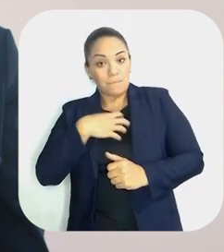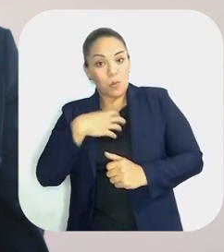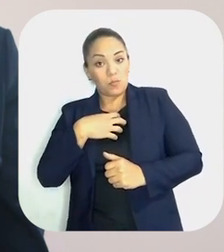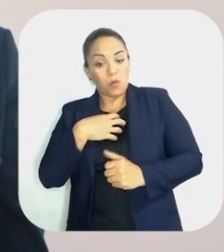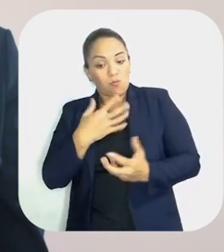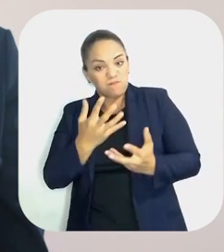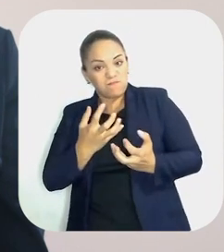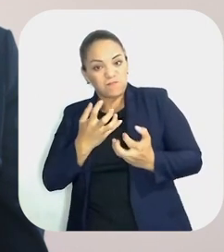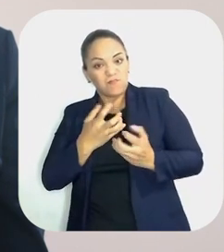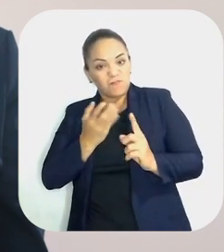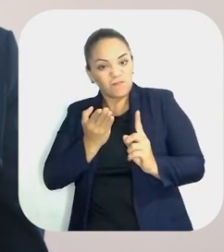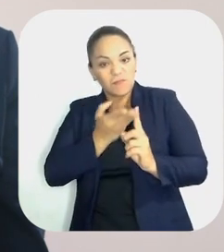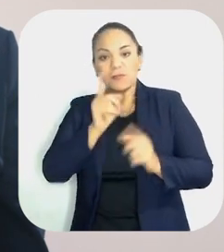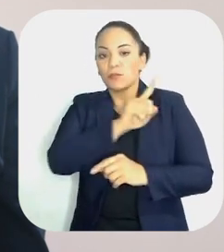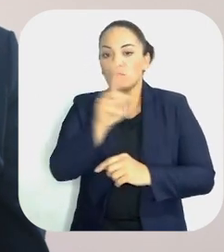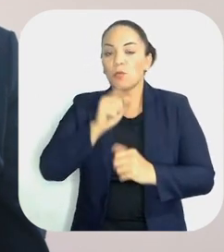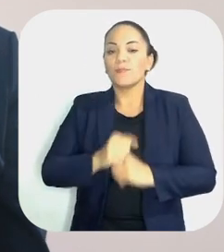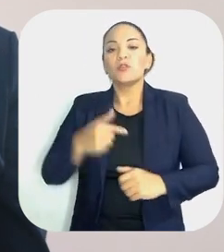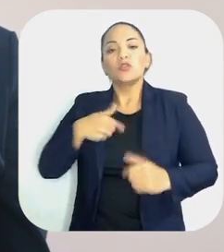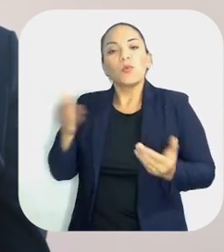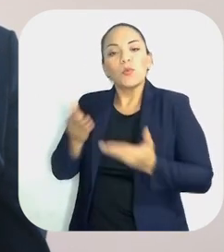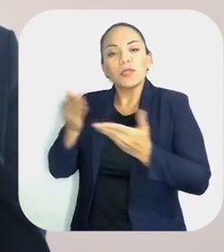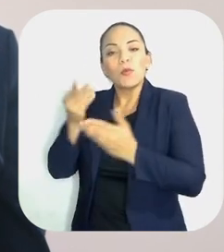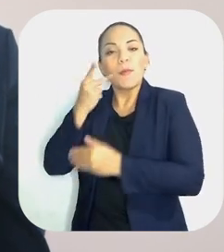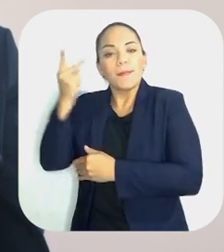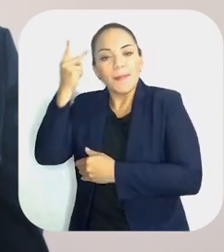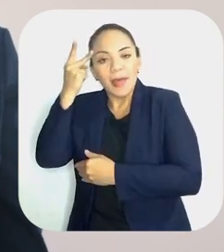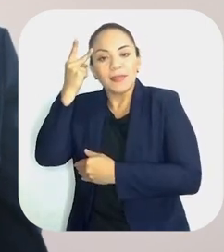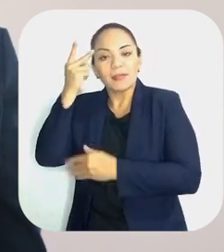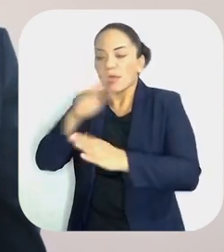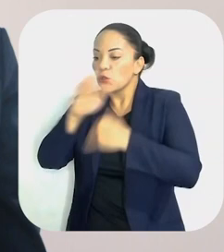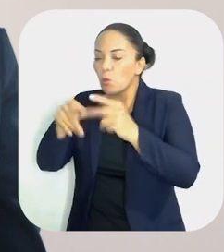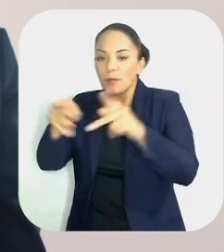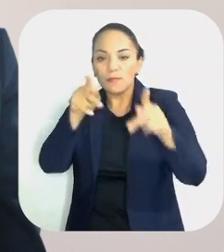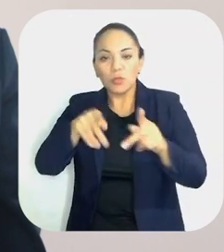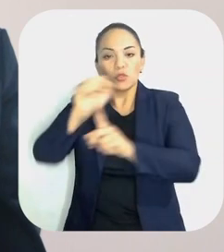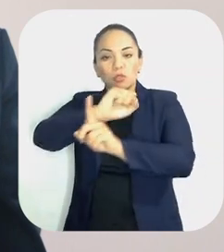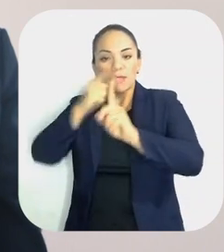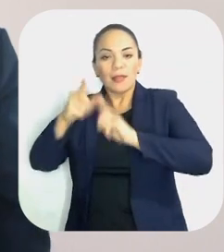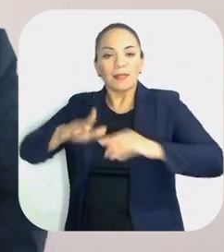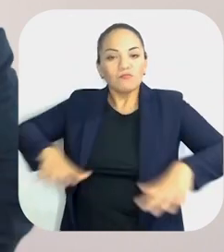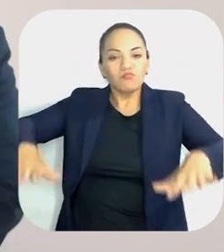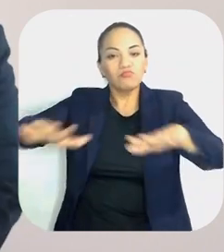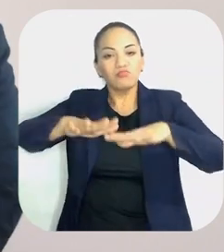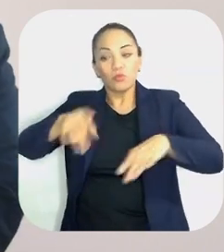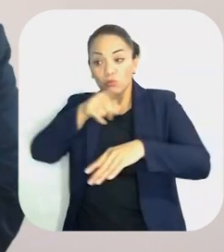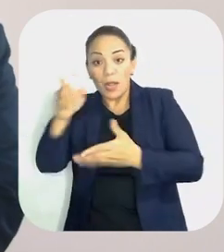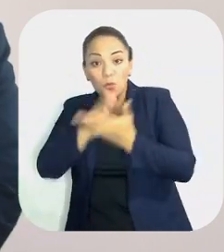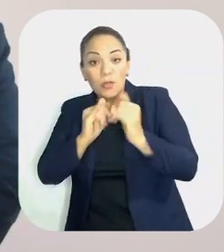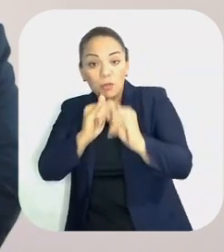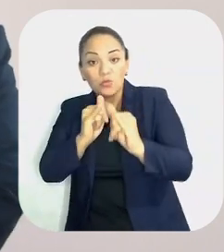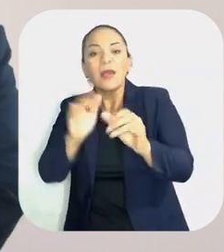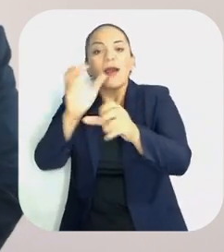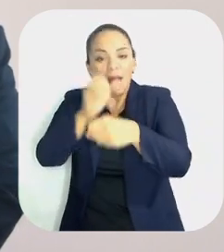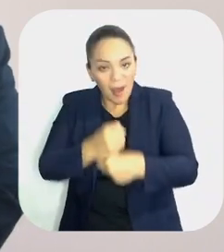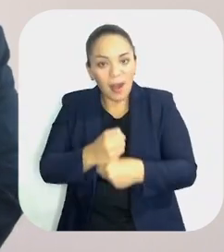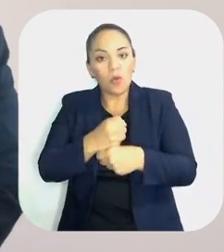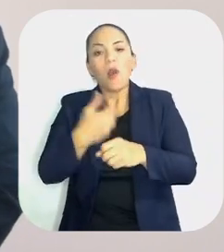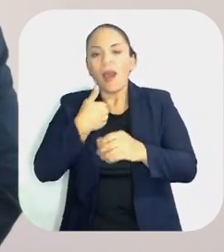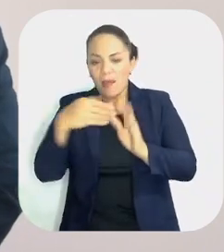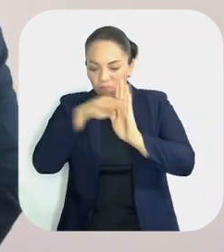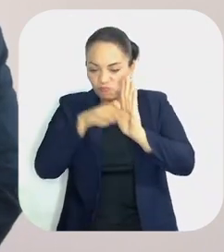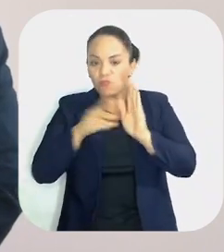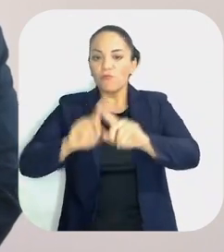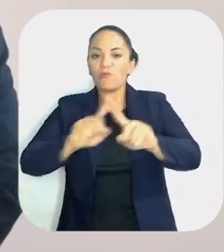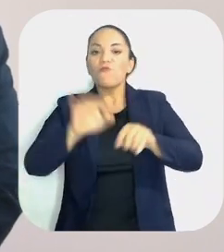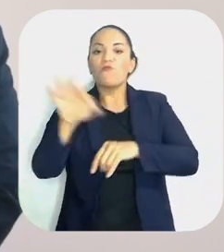propios deseos. Insto a los padres y madres y a la sociedad civil que tienen alguna denuncia, la realicen por los medios